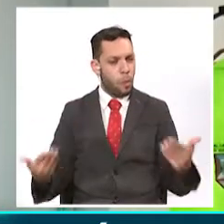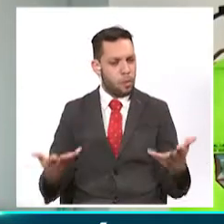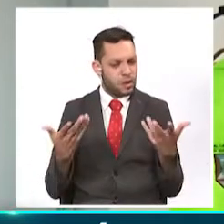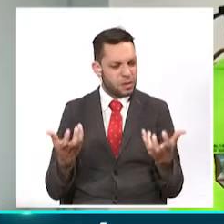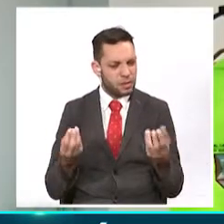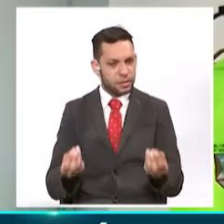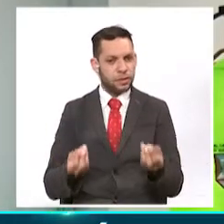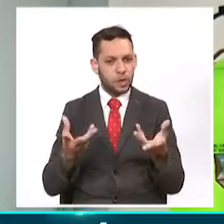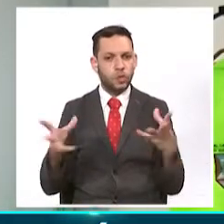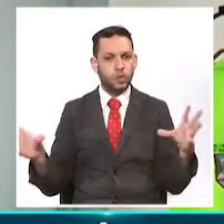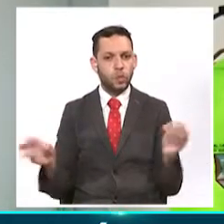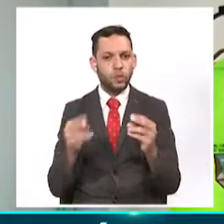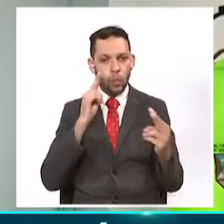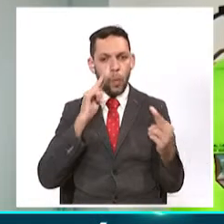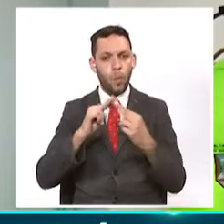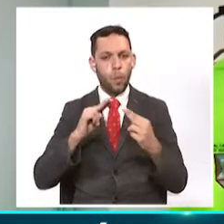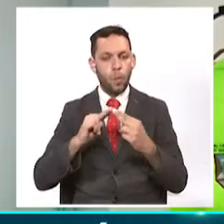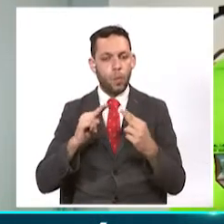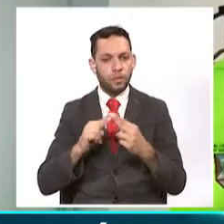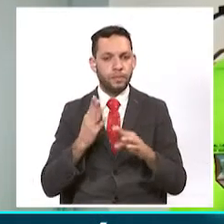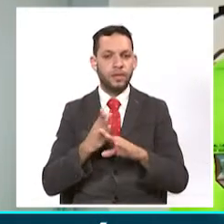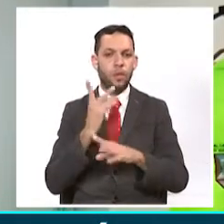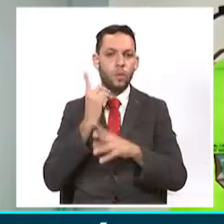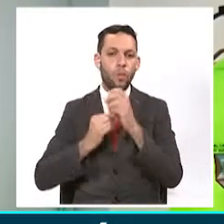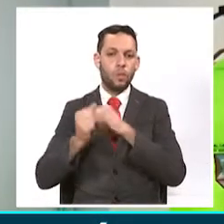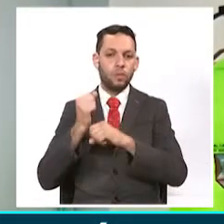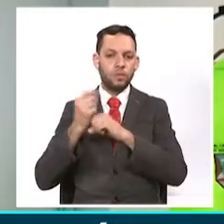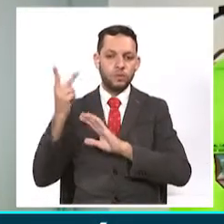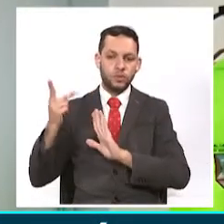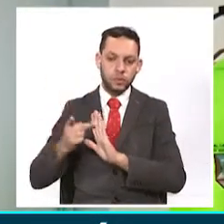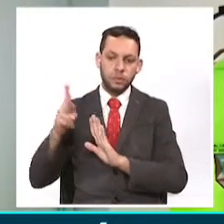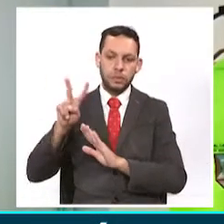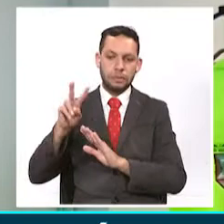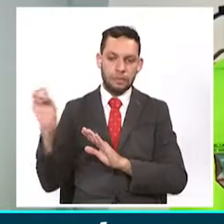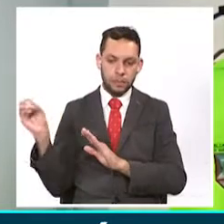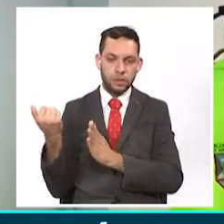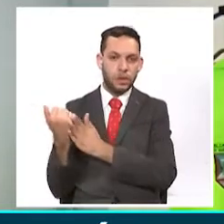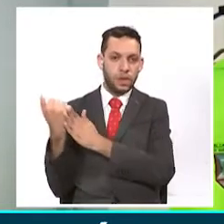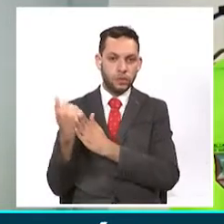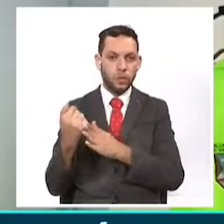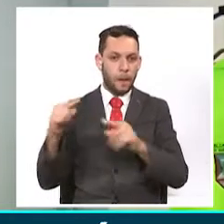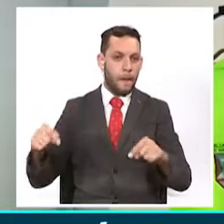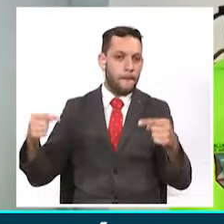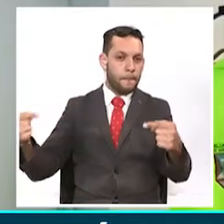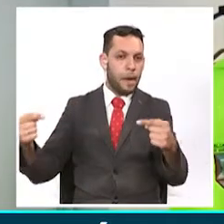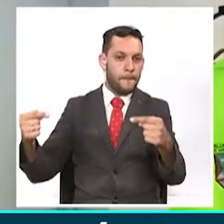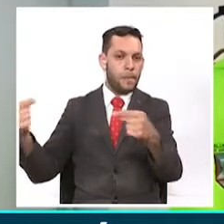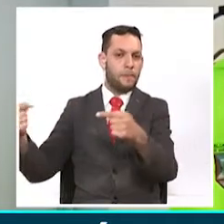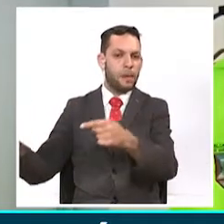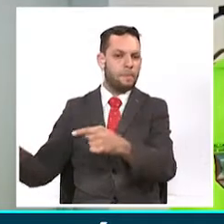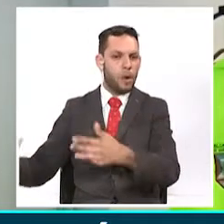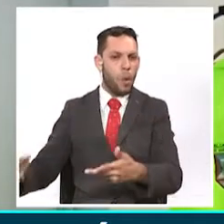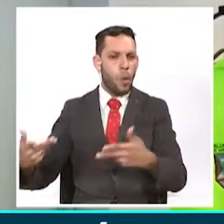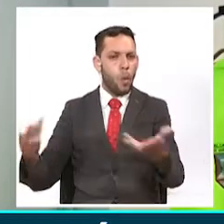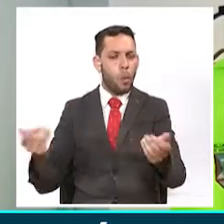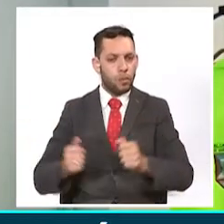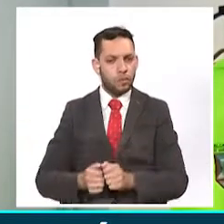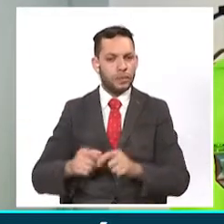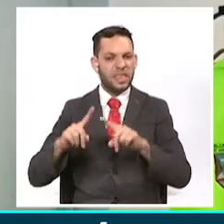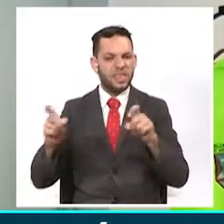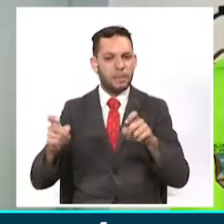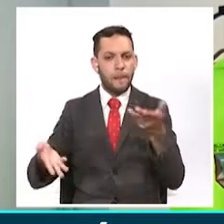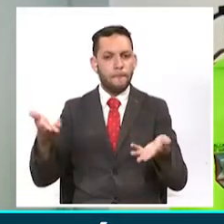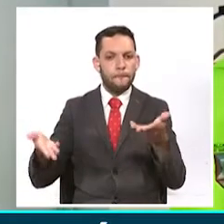Porque en el 2020 no se pudo realizar muchas competencias. Entonces, ¿cómo vamos a medir el tema de la